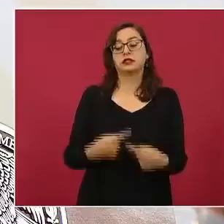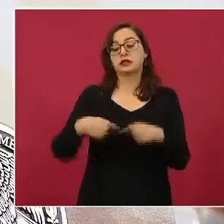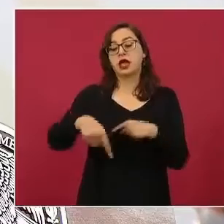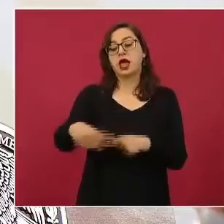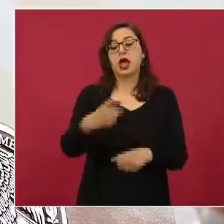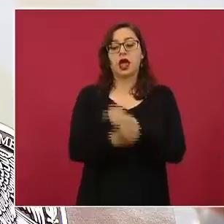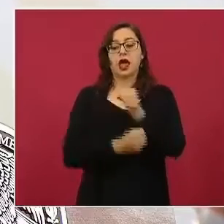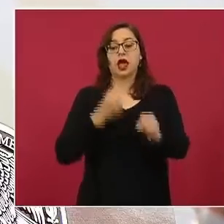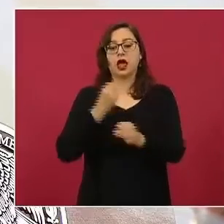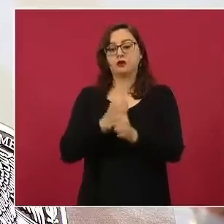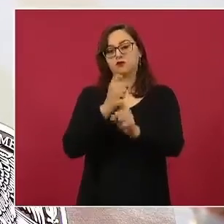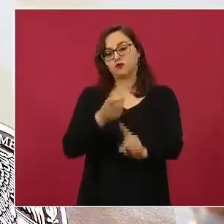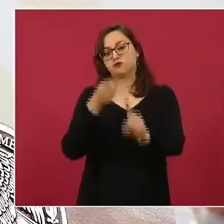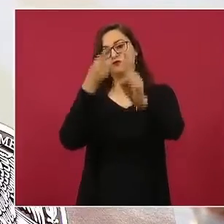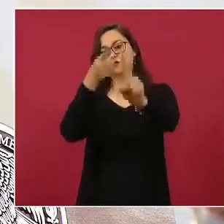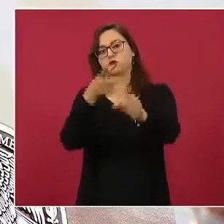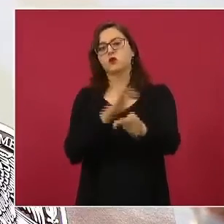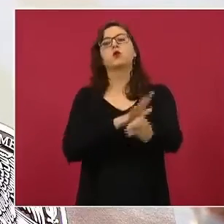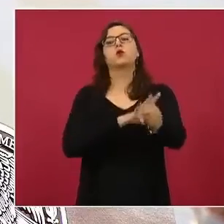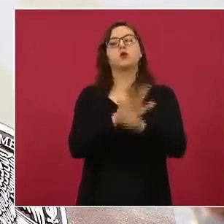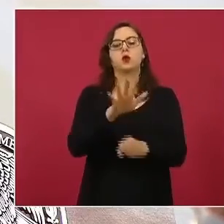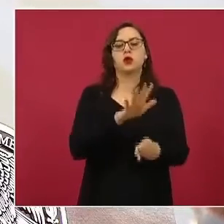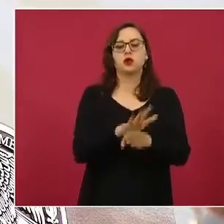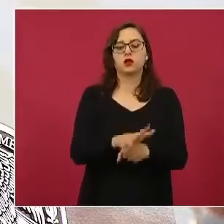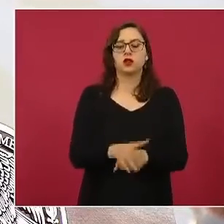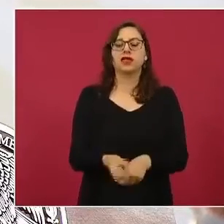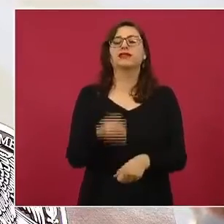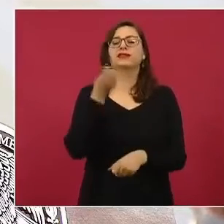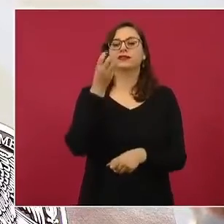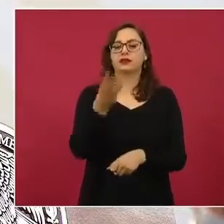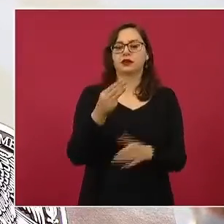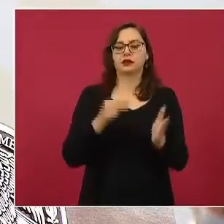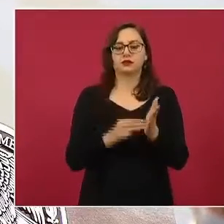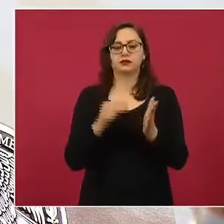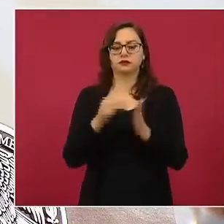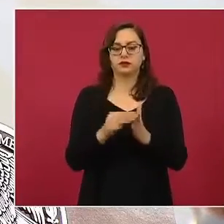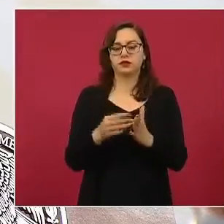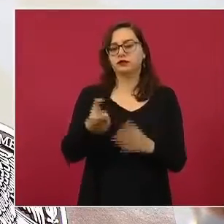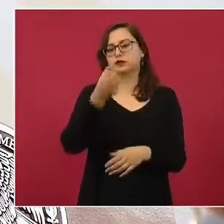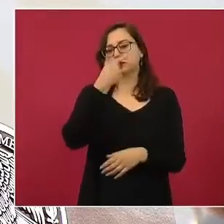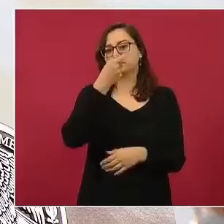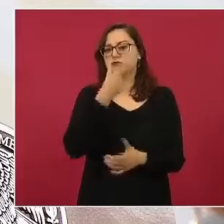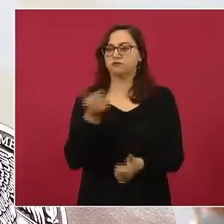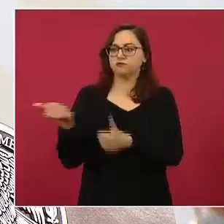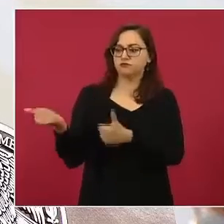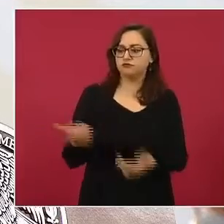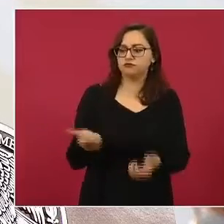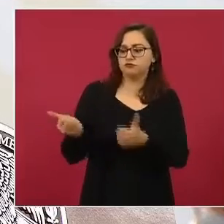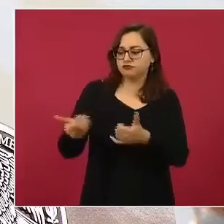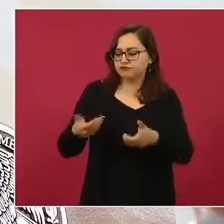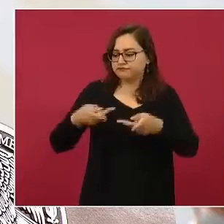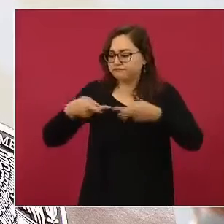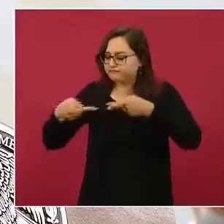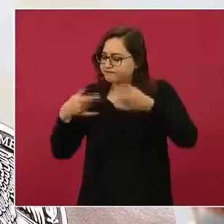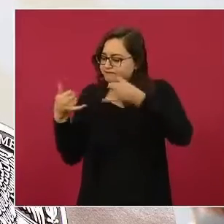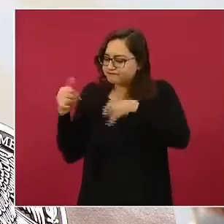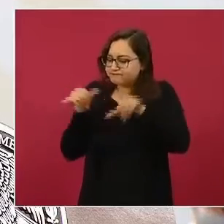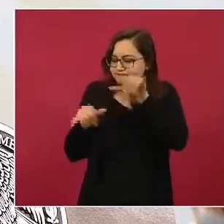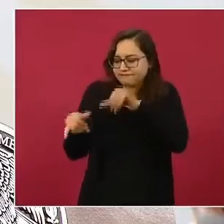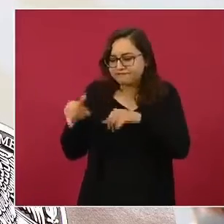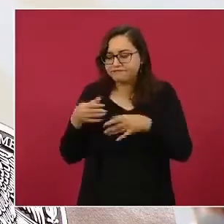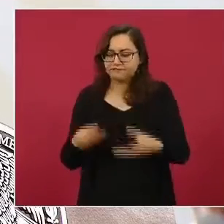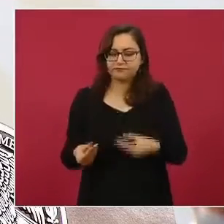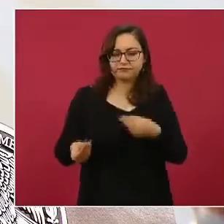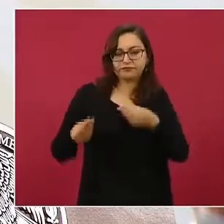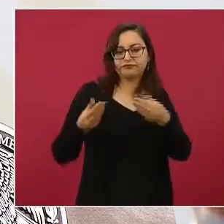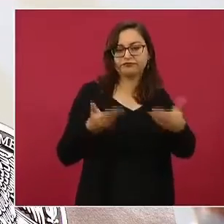aproximada de dos millones, de tres millones de medicamentos preparados. El Insabi ha